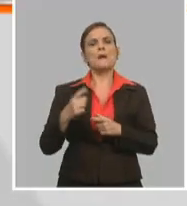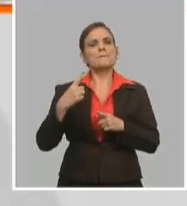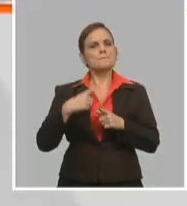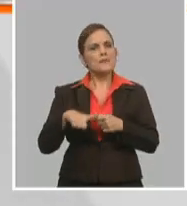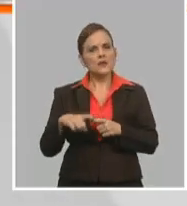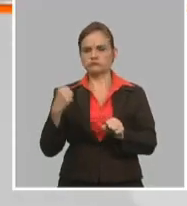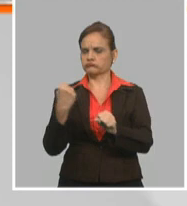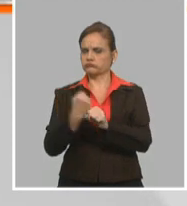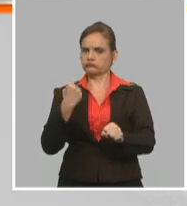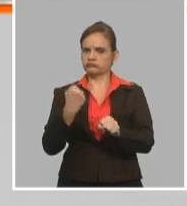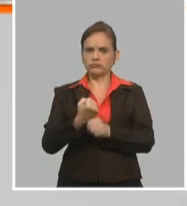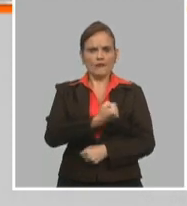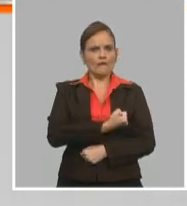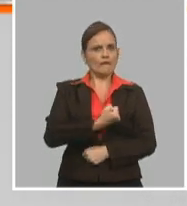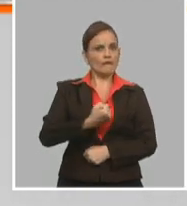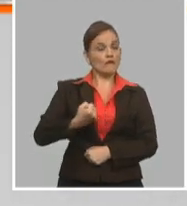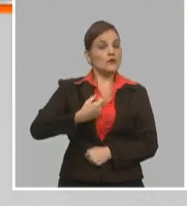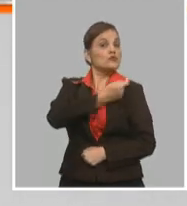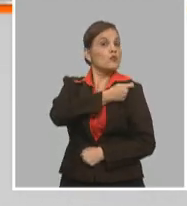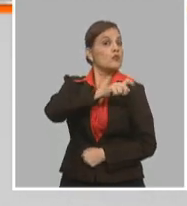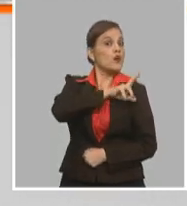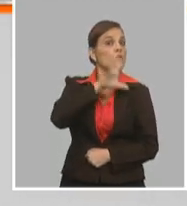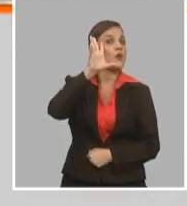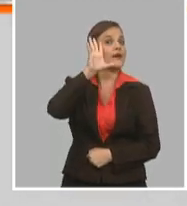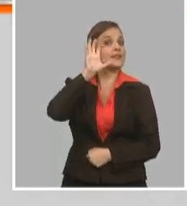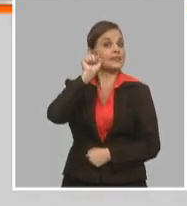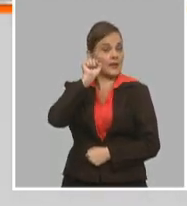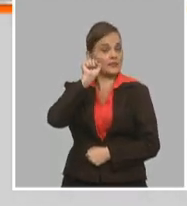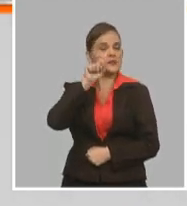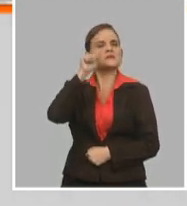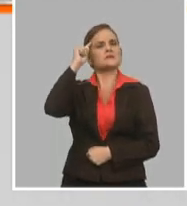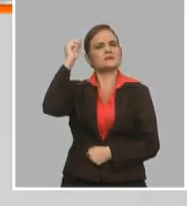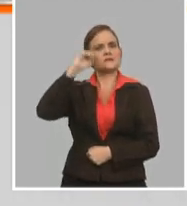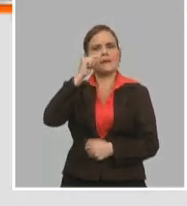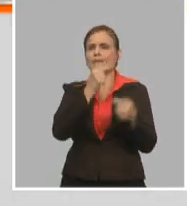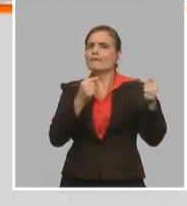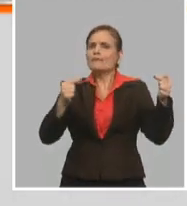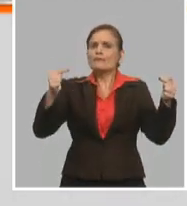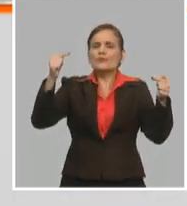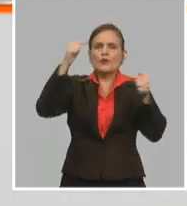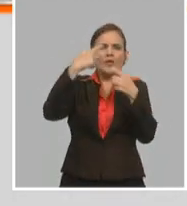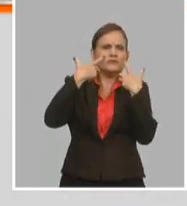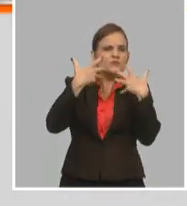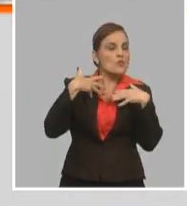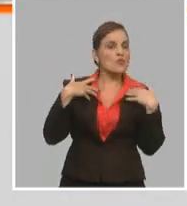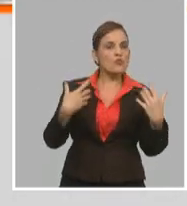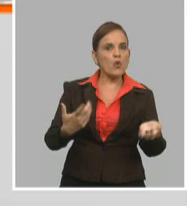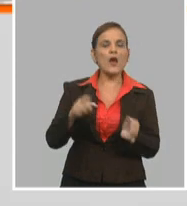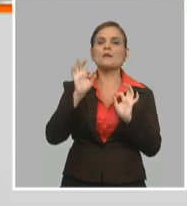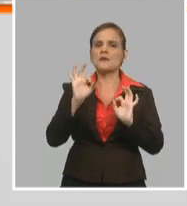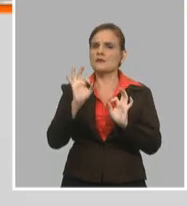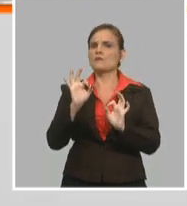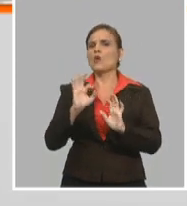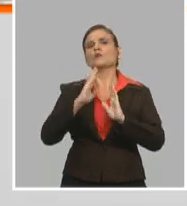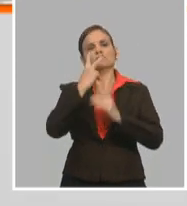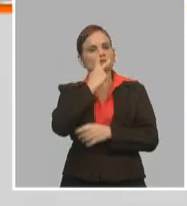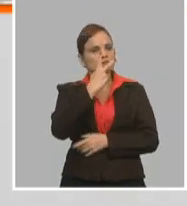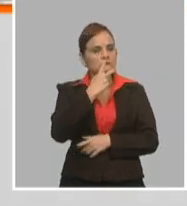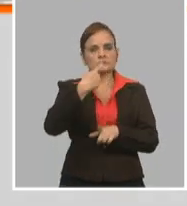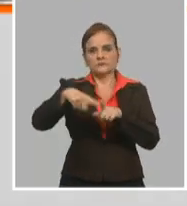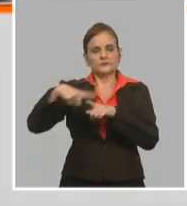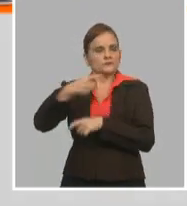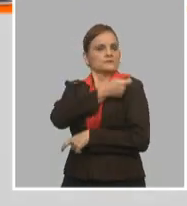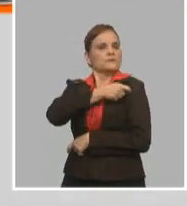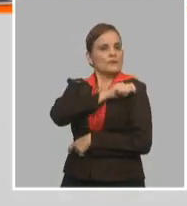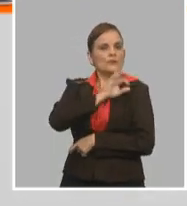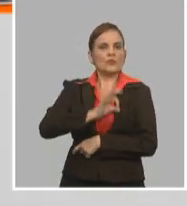estamos trabajando y el pueblo sí ha entendido y entiende que esa ha sido la prioridad más importante a la cual le hemos ocupado mucho tiempo en esta etapa de